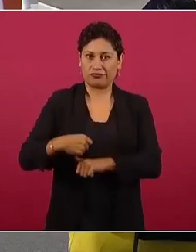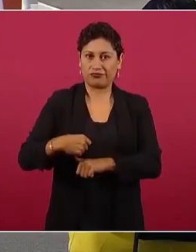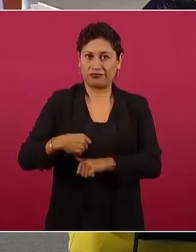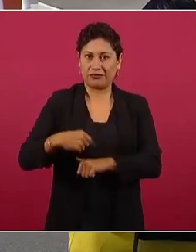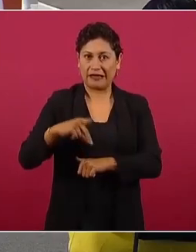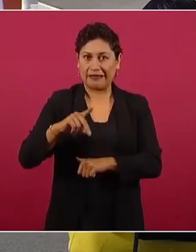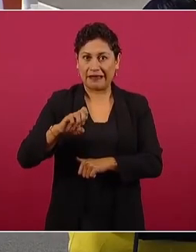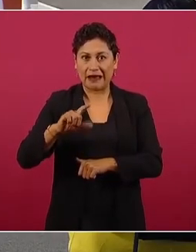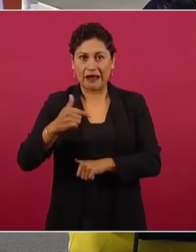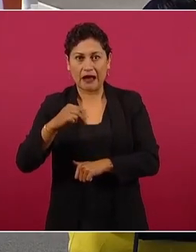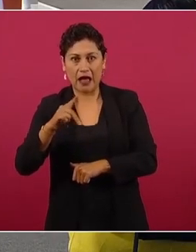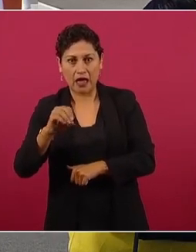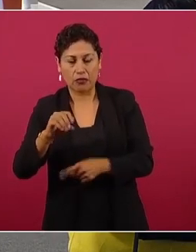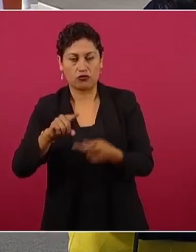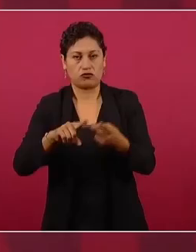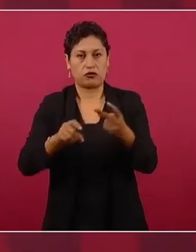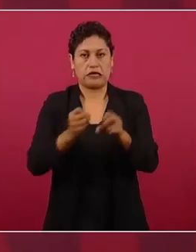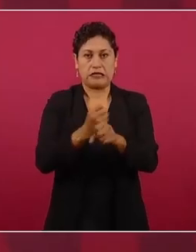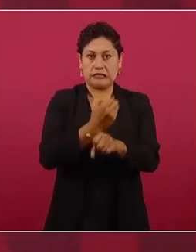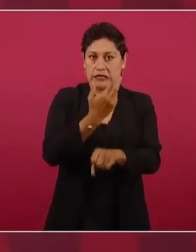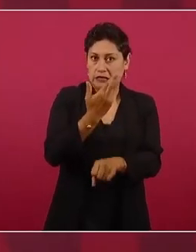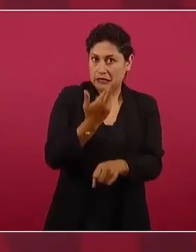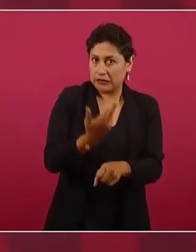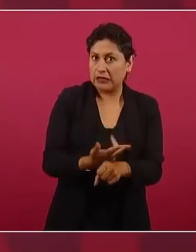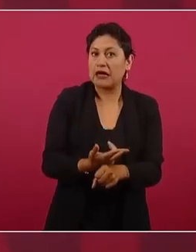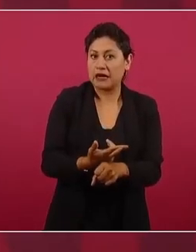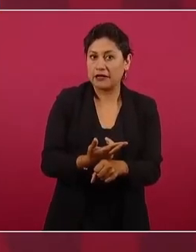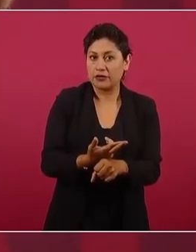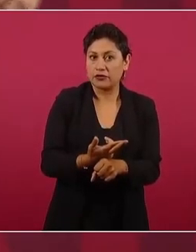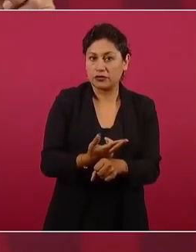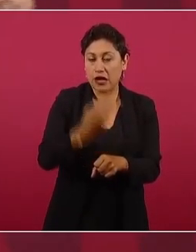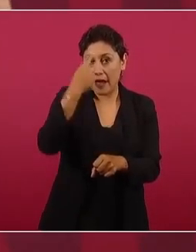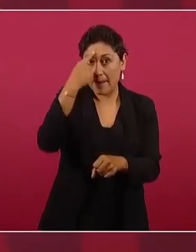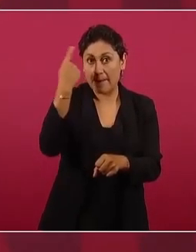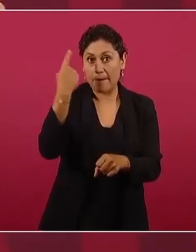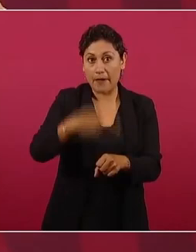secretarios a los estados.